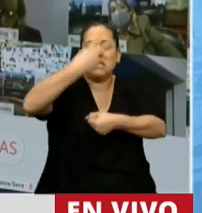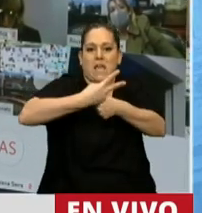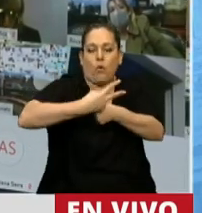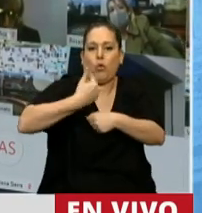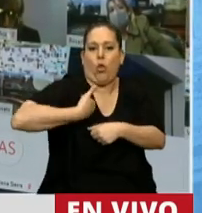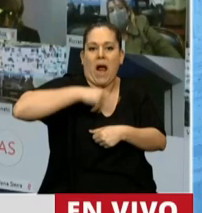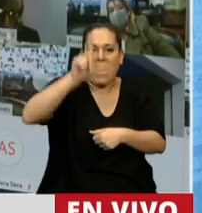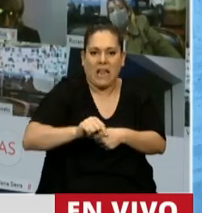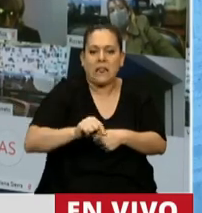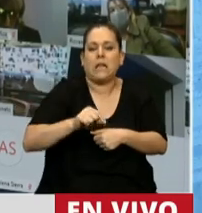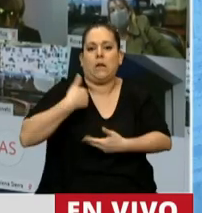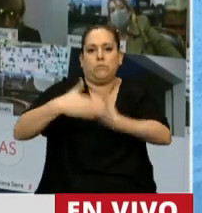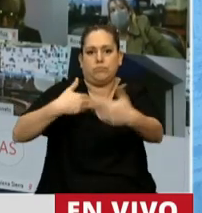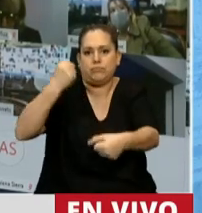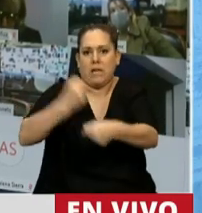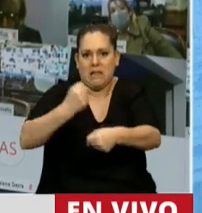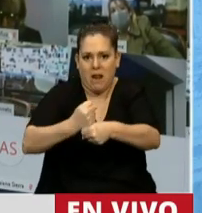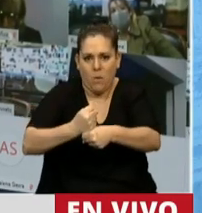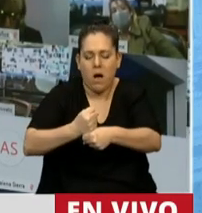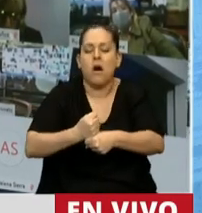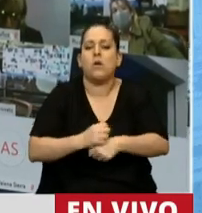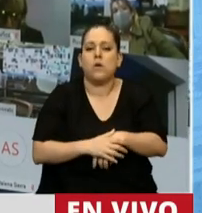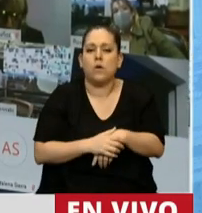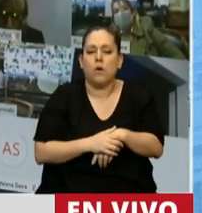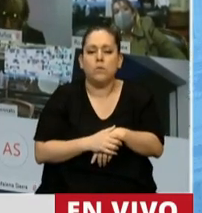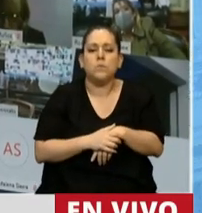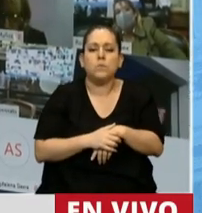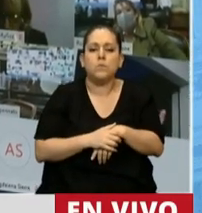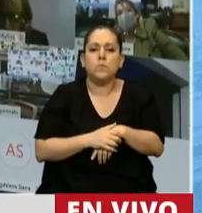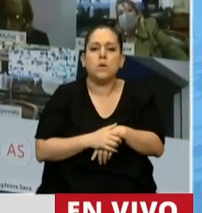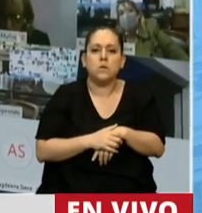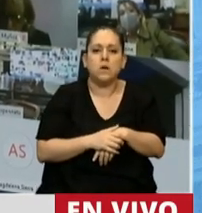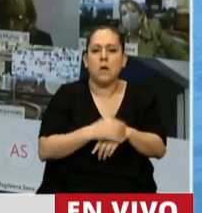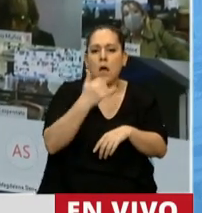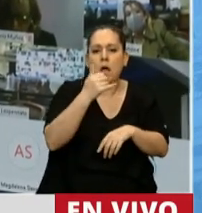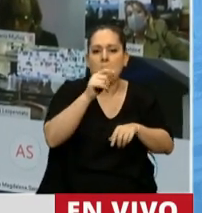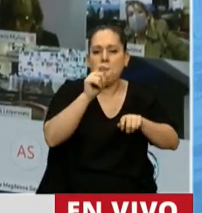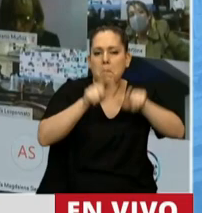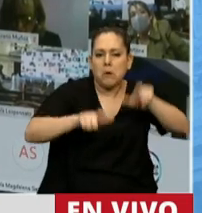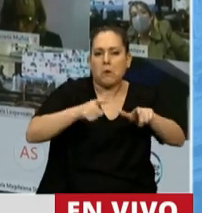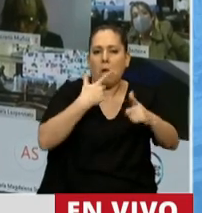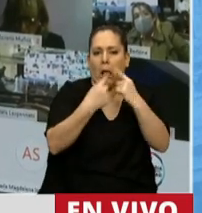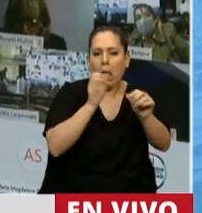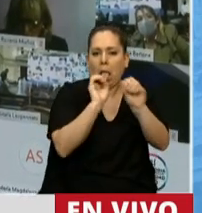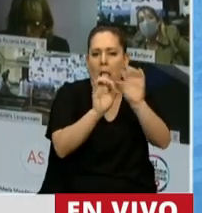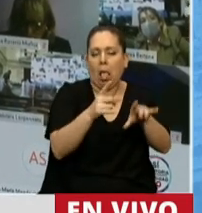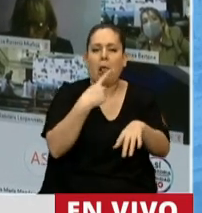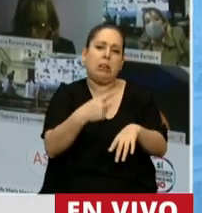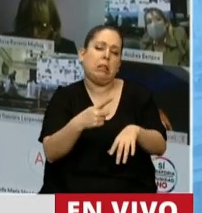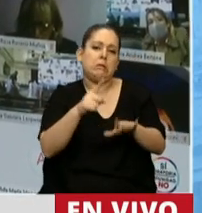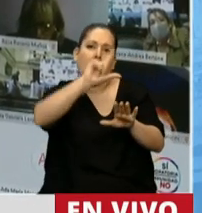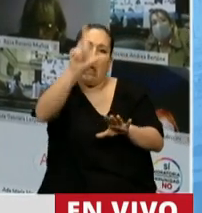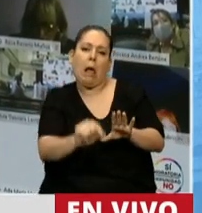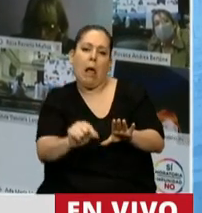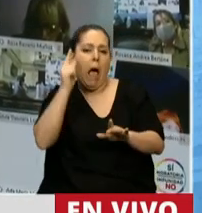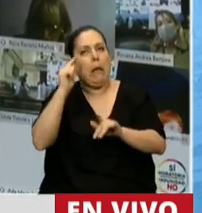En Argentina había algunos denostadores, como siempre, que hablaban de un territorio imaginario y de